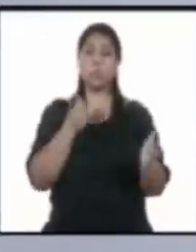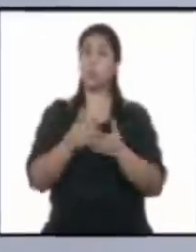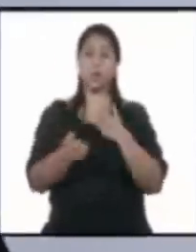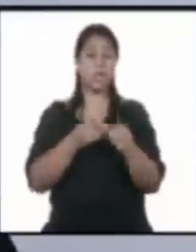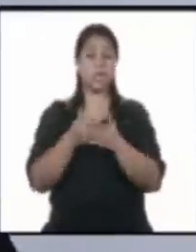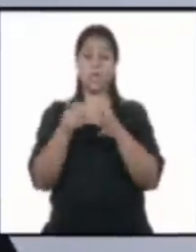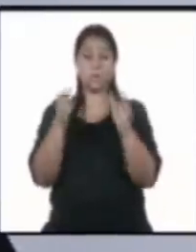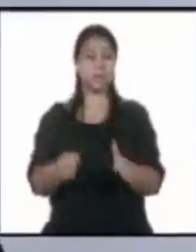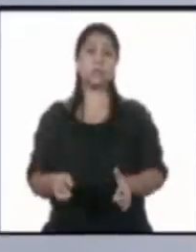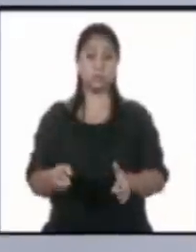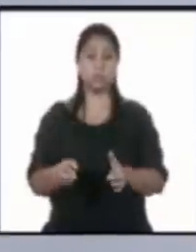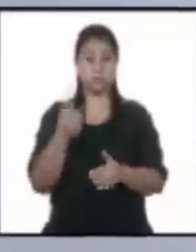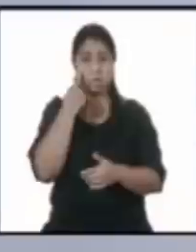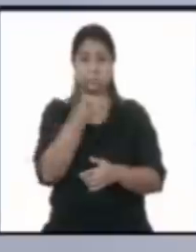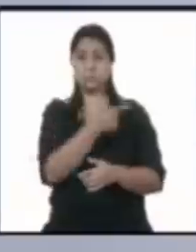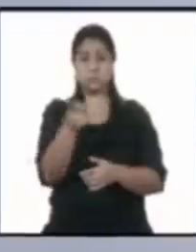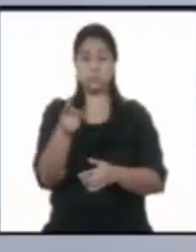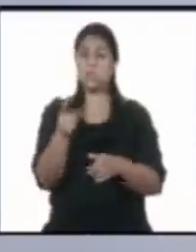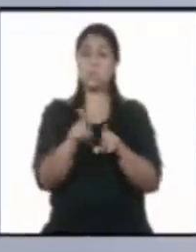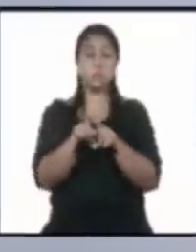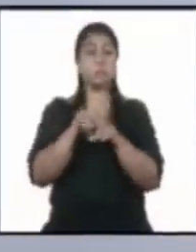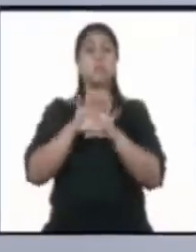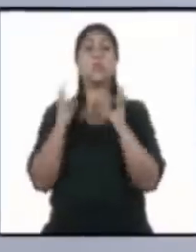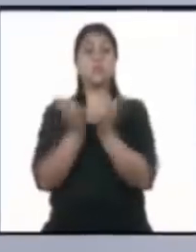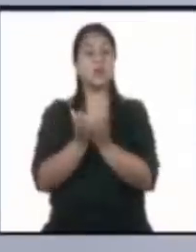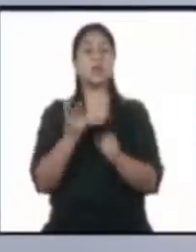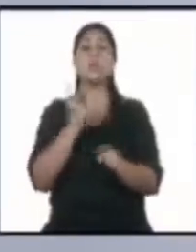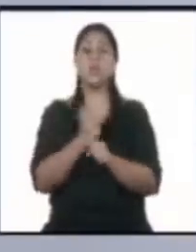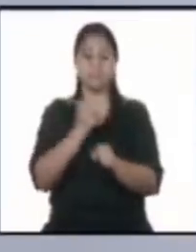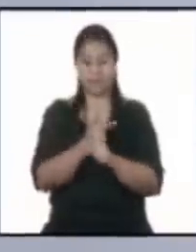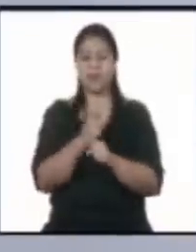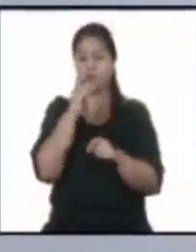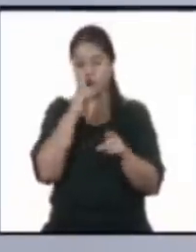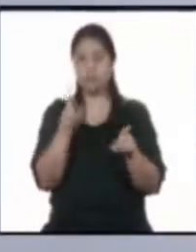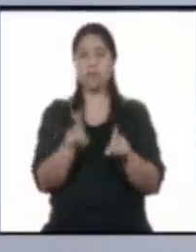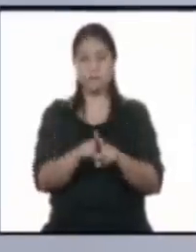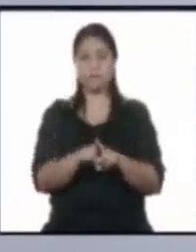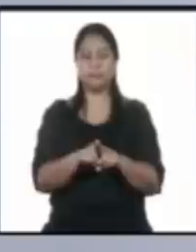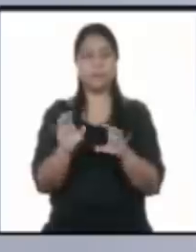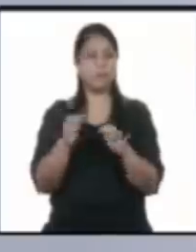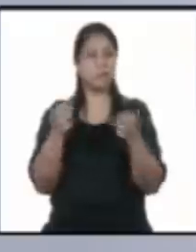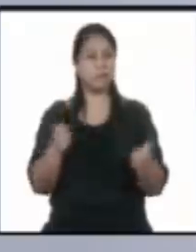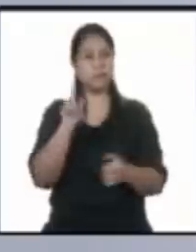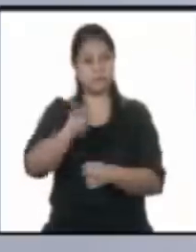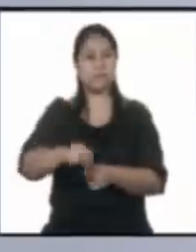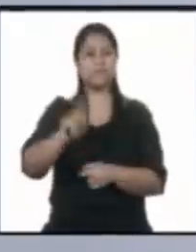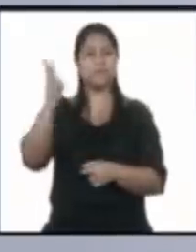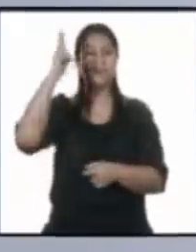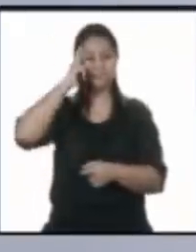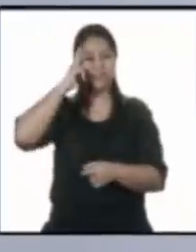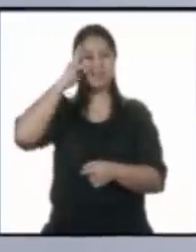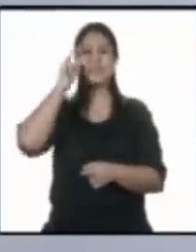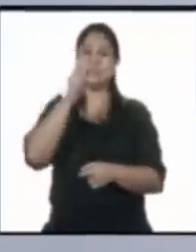persona como lo está haciendo a nivel mundial. Y Guatemala no ha sido la excepción, por lo que debemos de tomar conciencia,